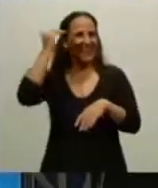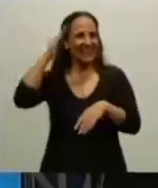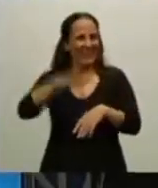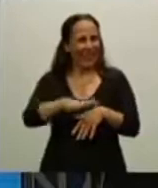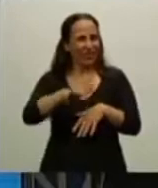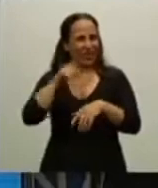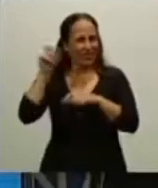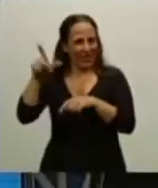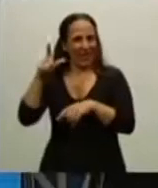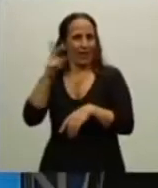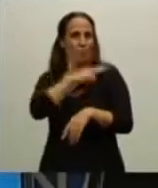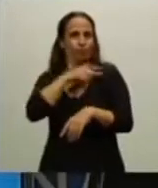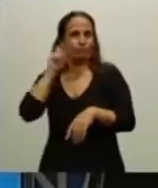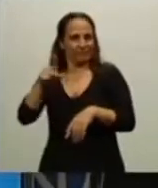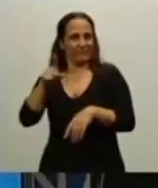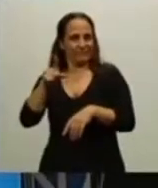Rattenbach.